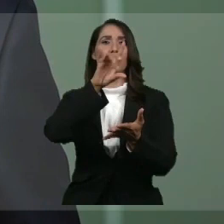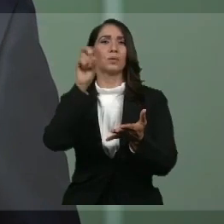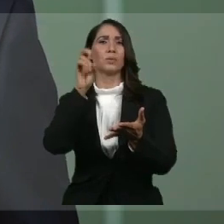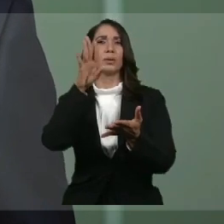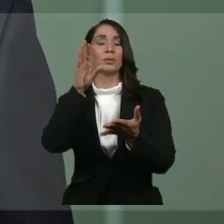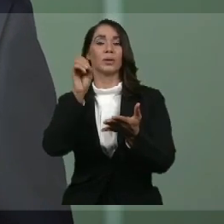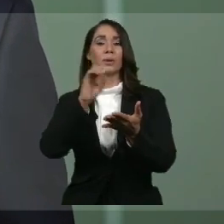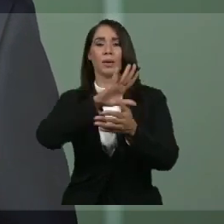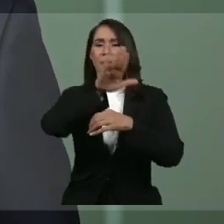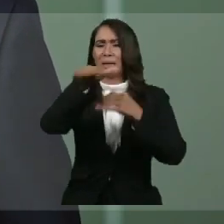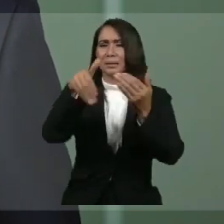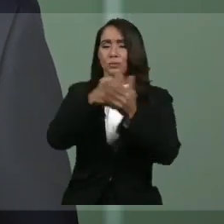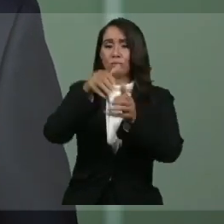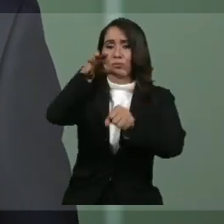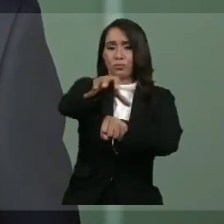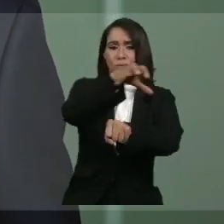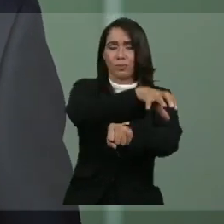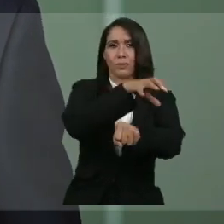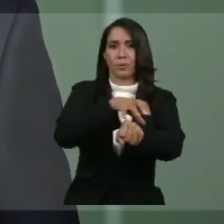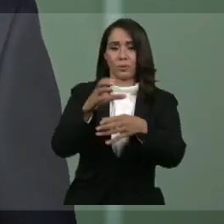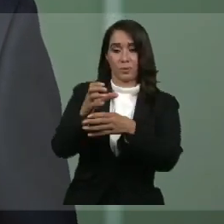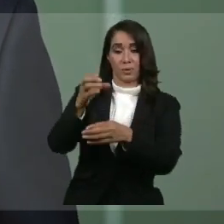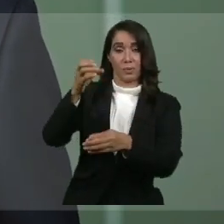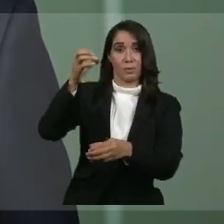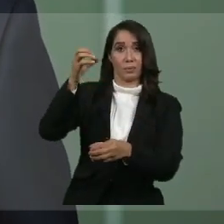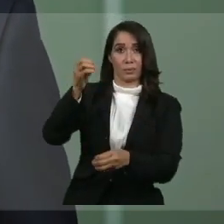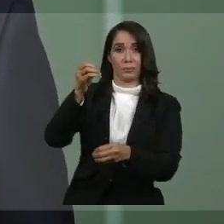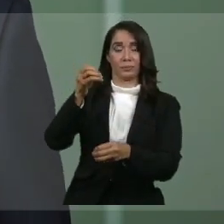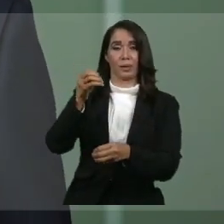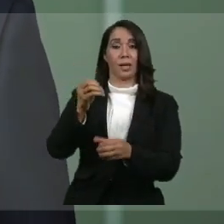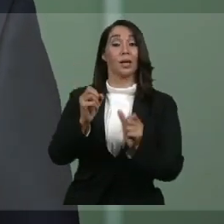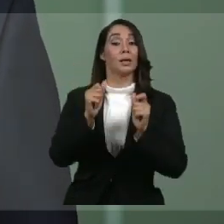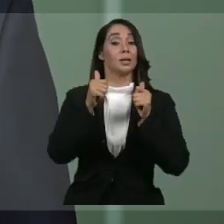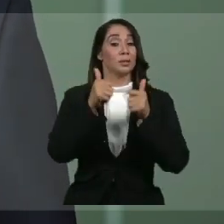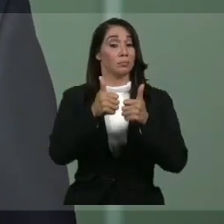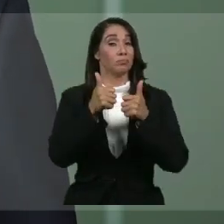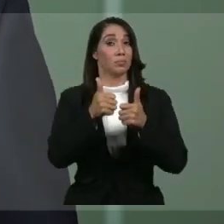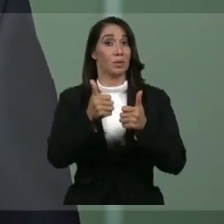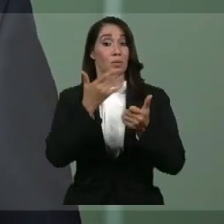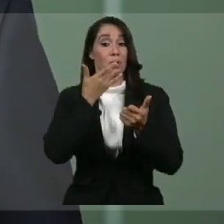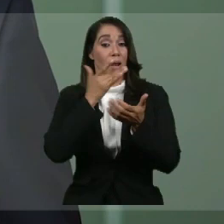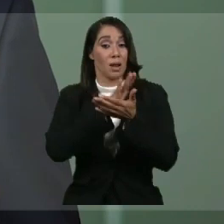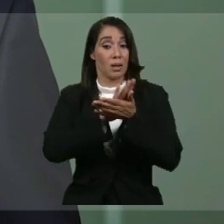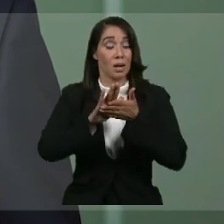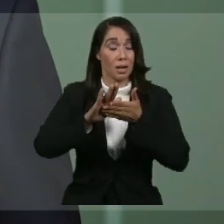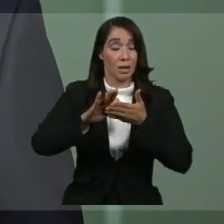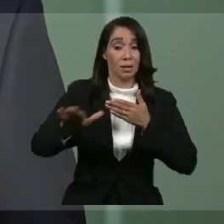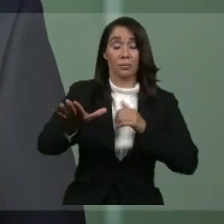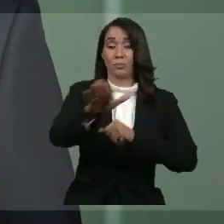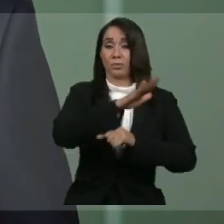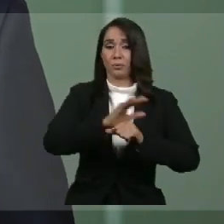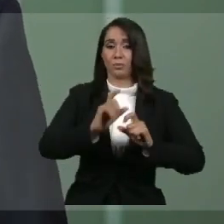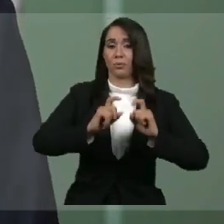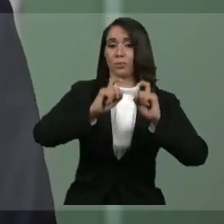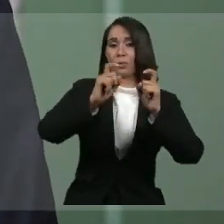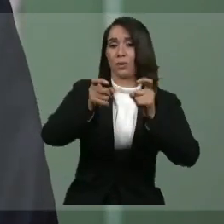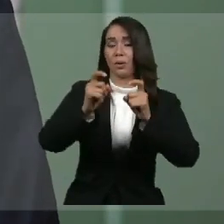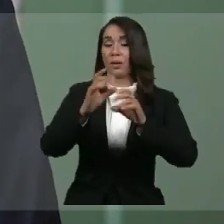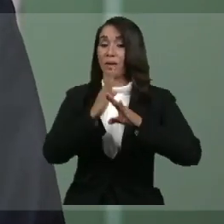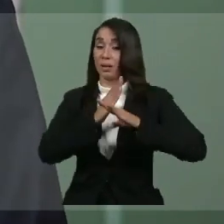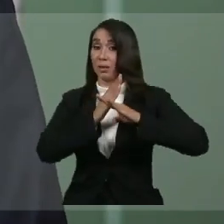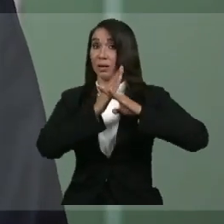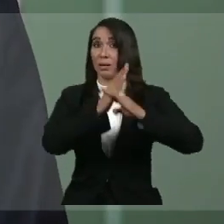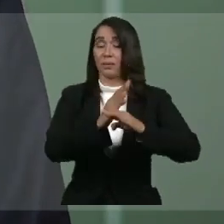territorio nacional. Raciones que están llegando de forma segura, garantizando la inocuidad, evitando cualquier